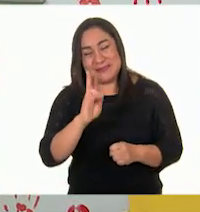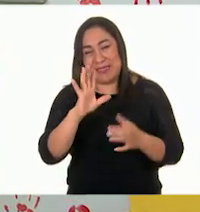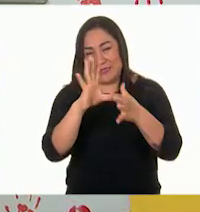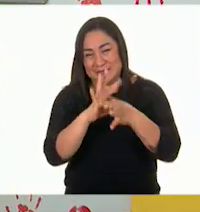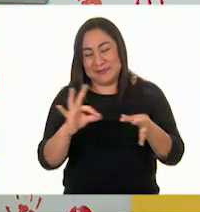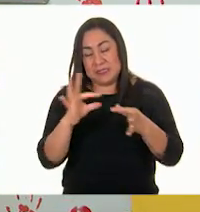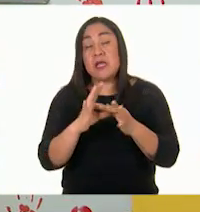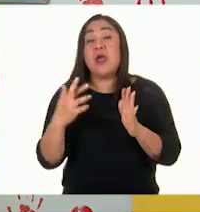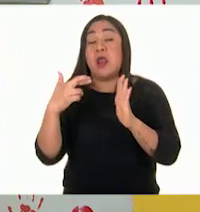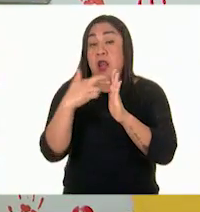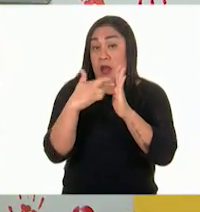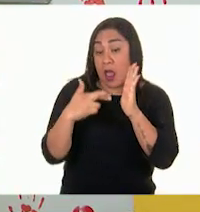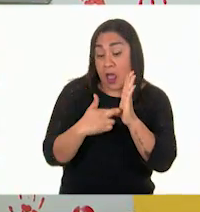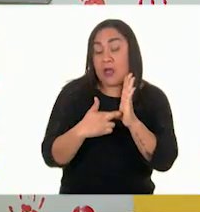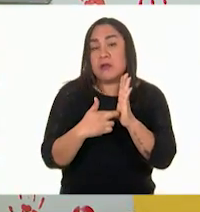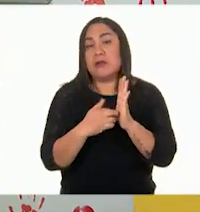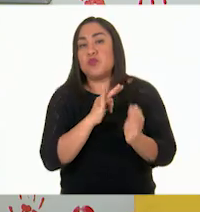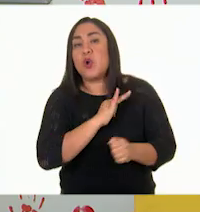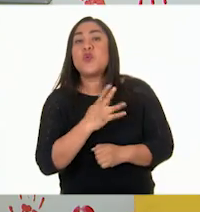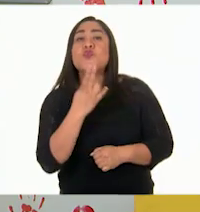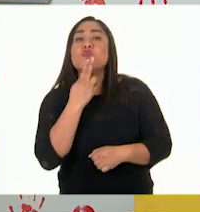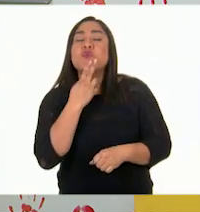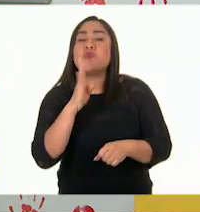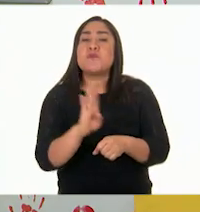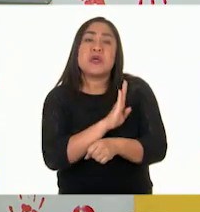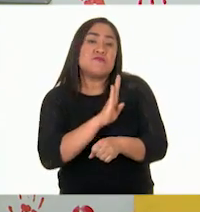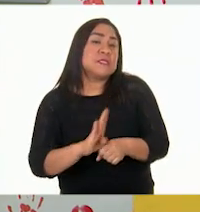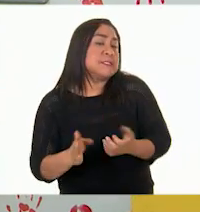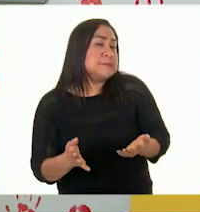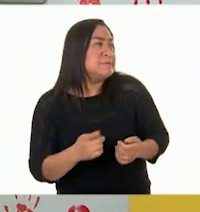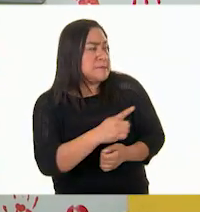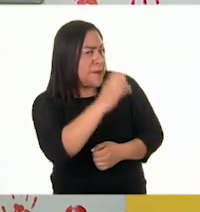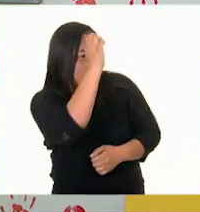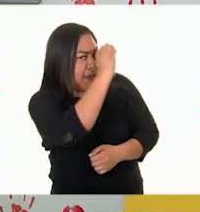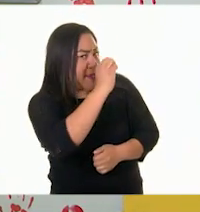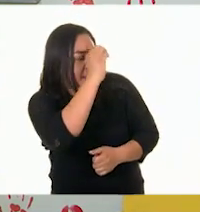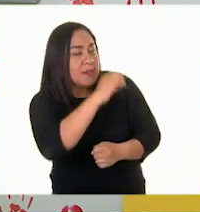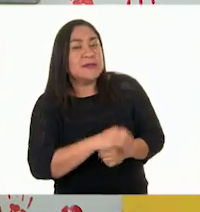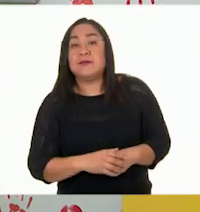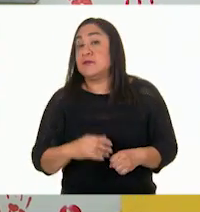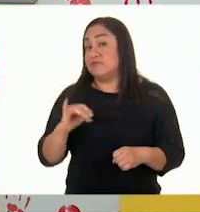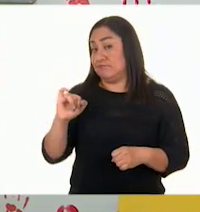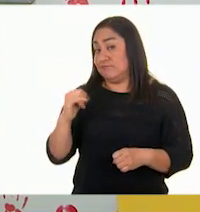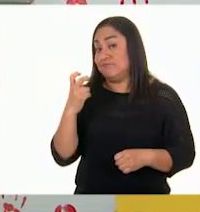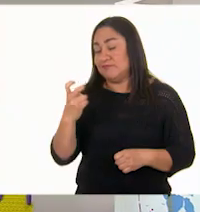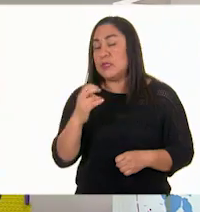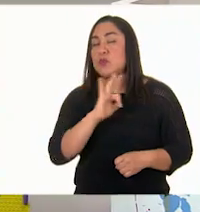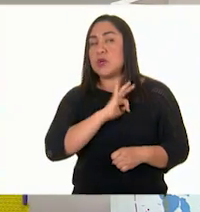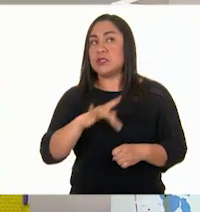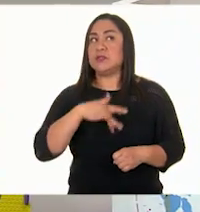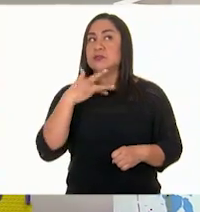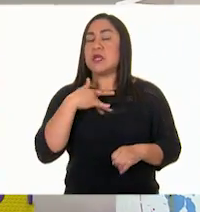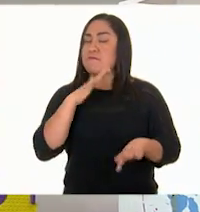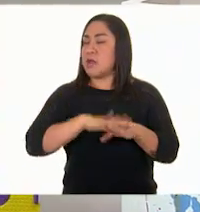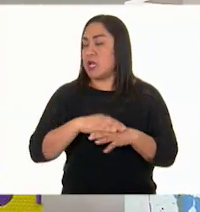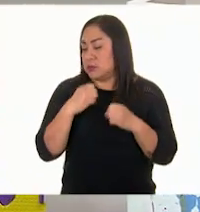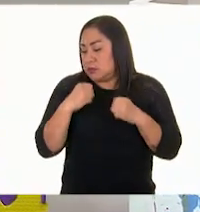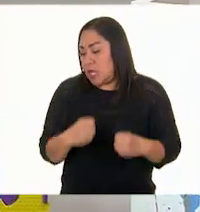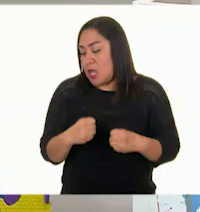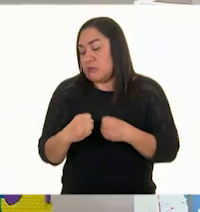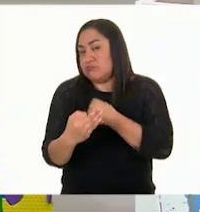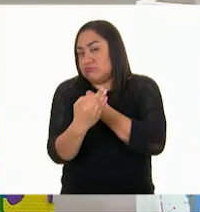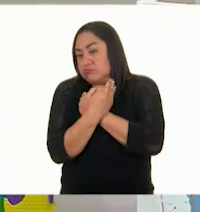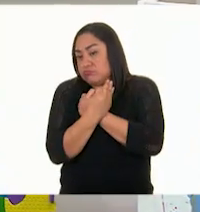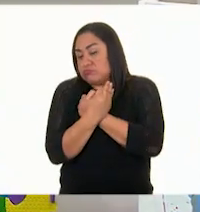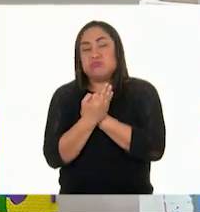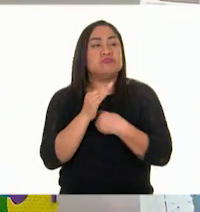el seguir las reglas tiene sus beneficios. ¿Qué dices Pili? Claro que sí, ya que nos permite sentirnos seguros y protegidos y proteger